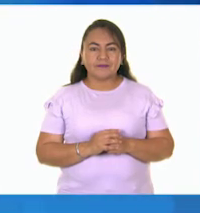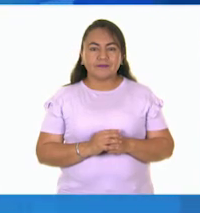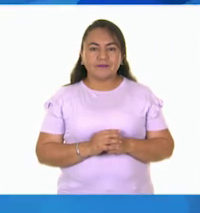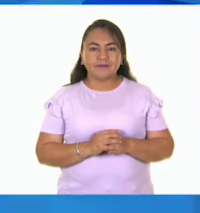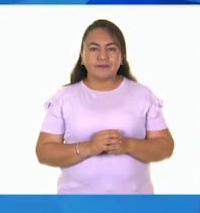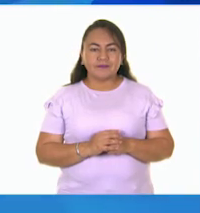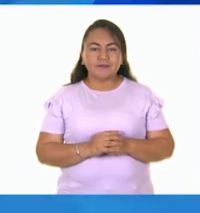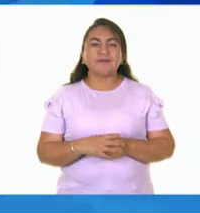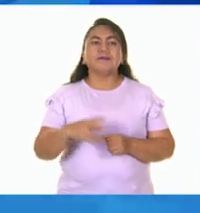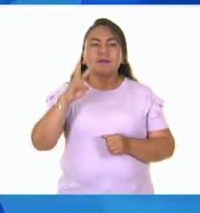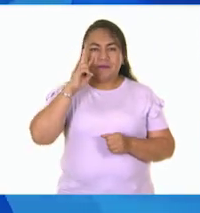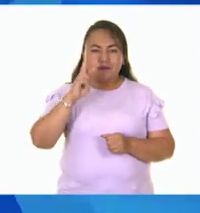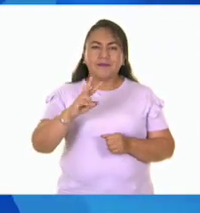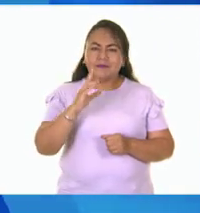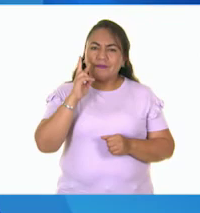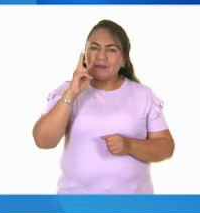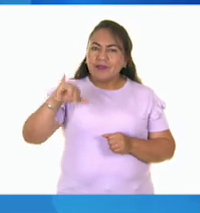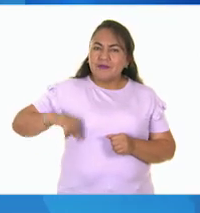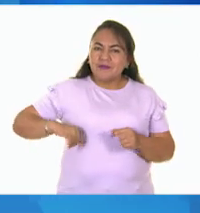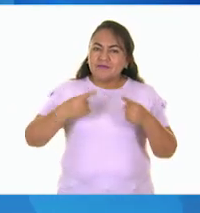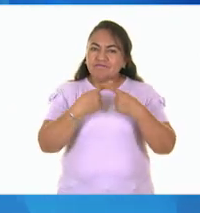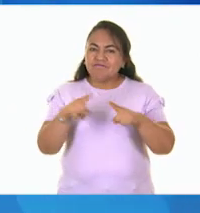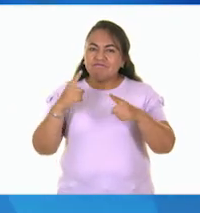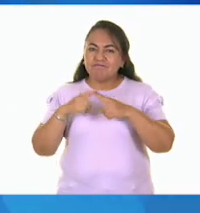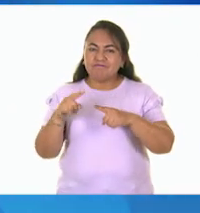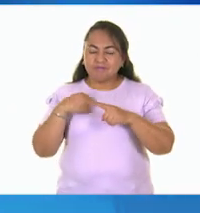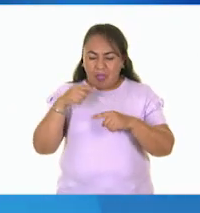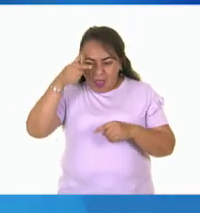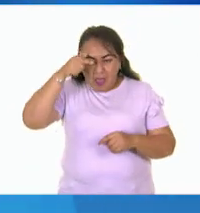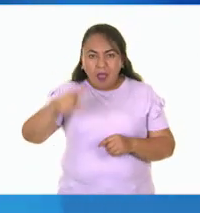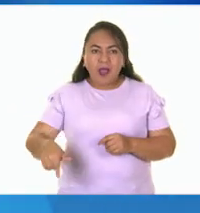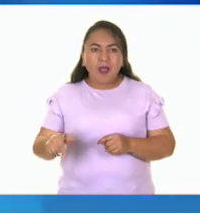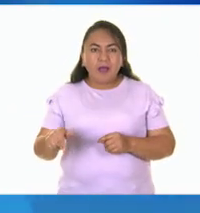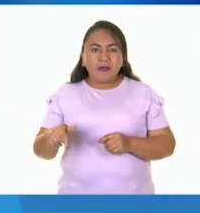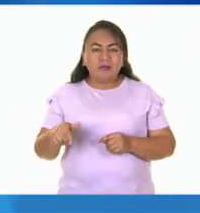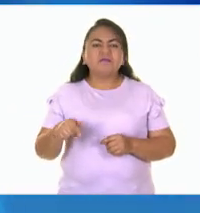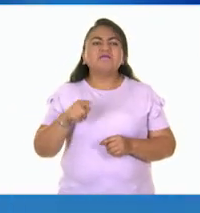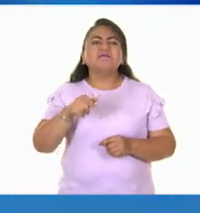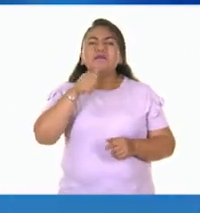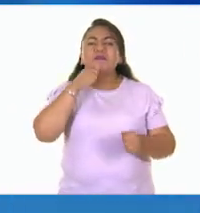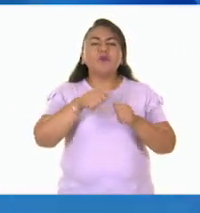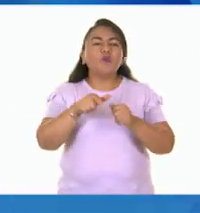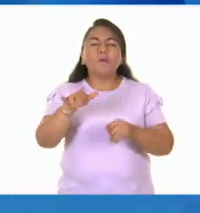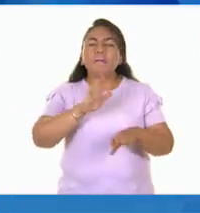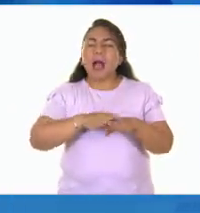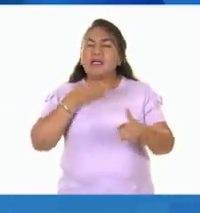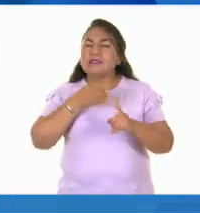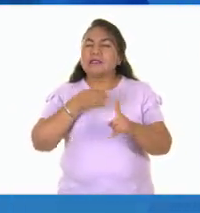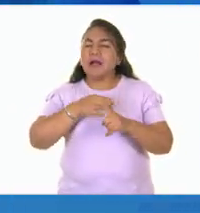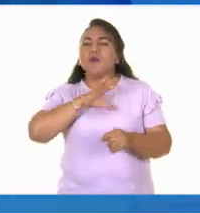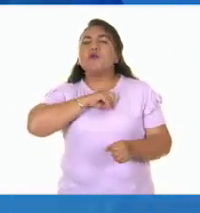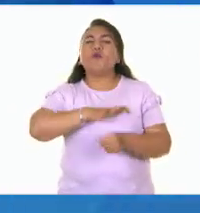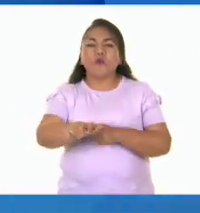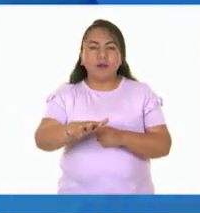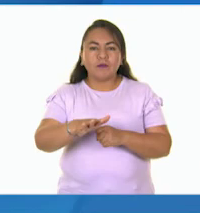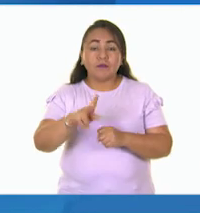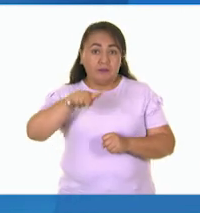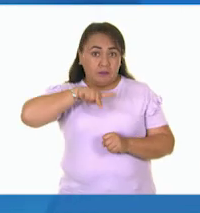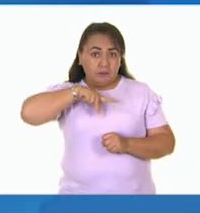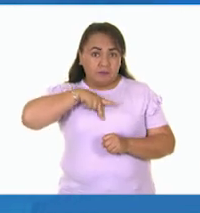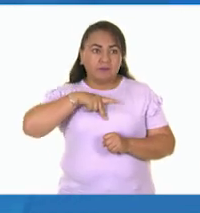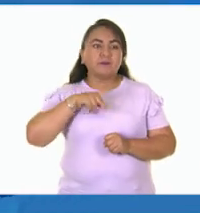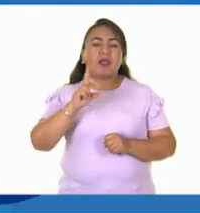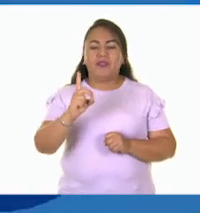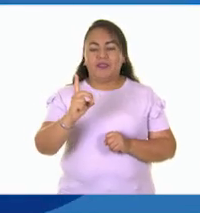Mira qué objetos tan interesantes me encontré. ¿Qué letra favorita es la tuya? La mía